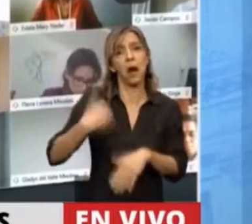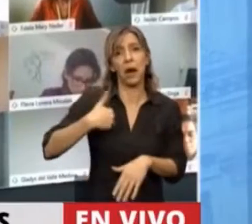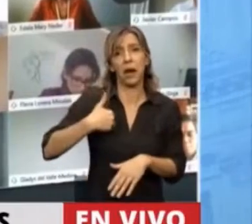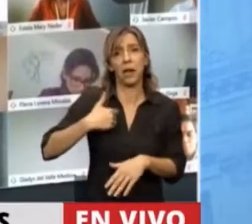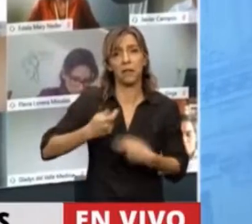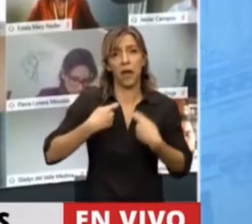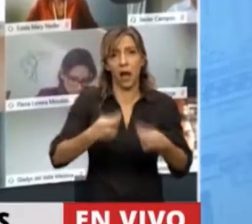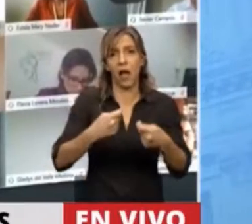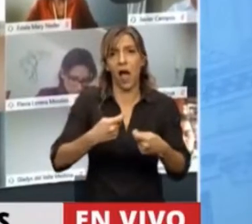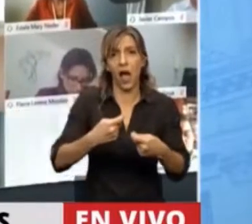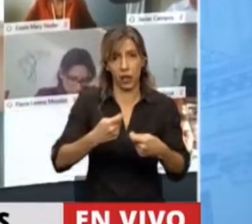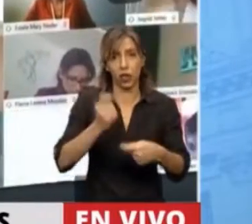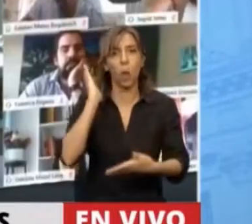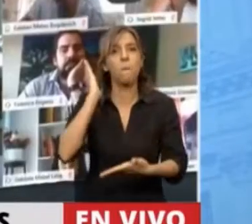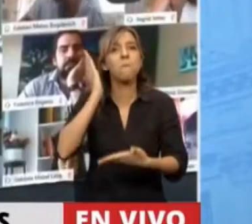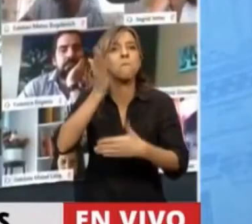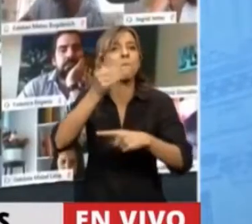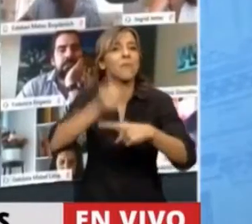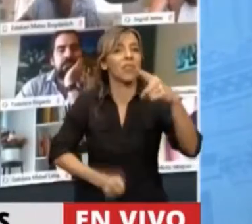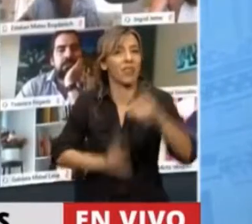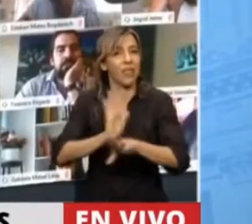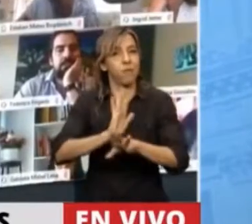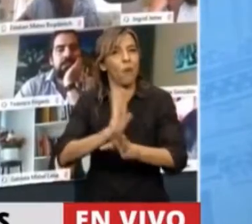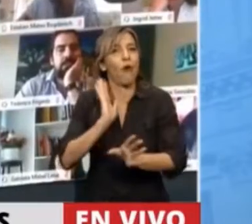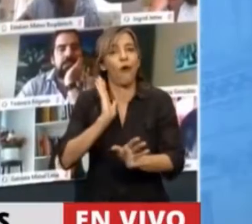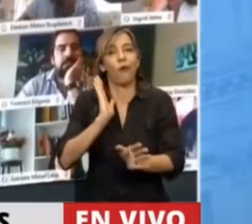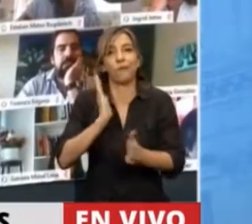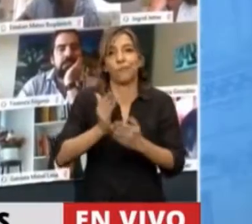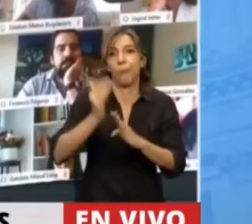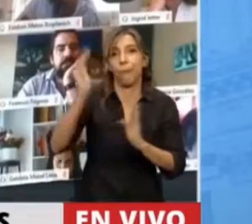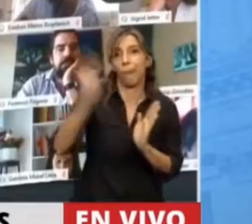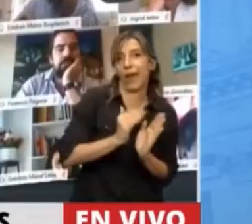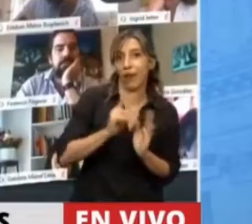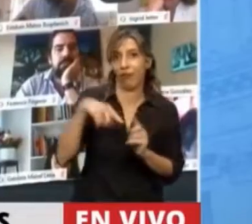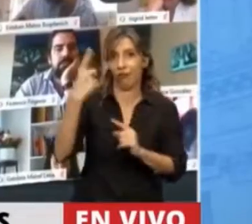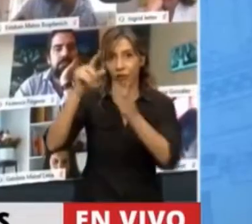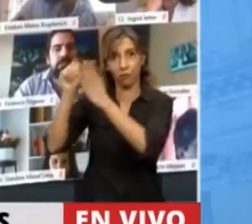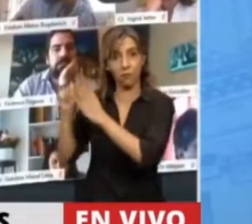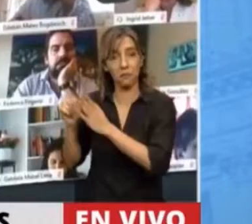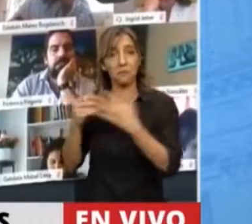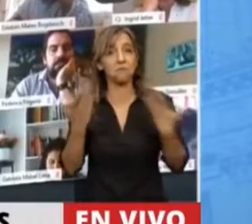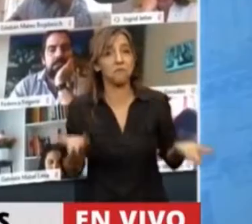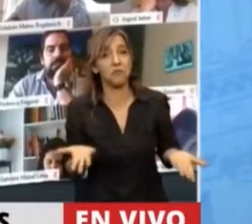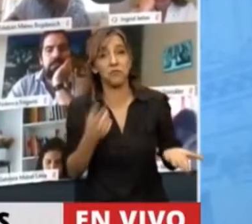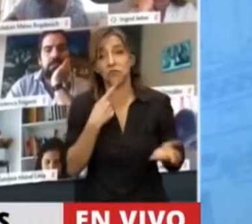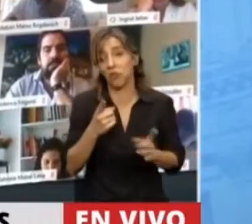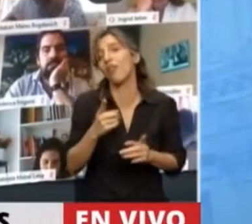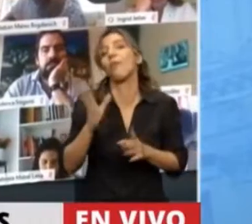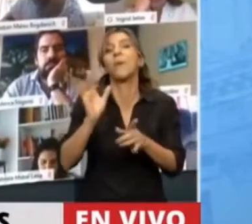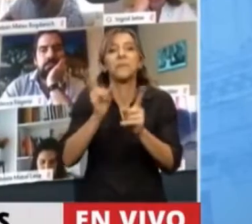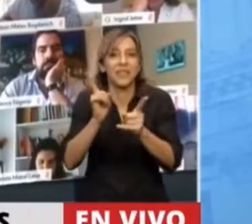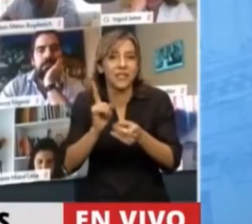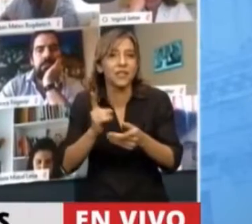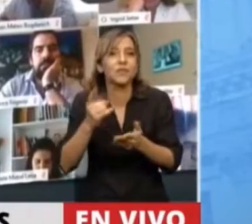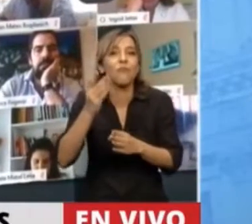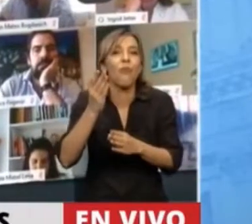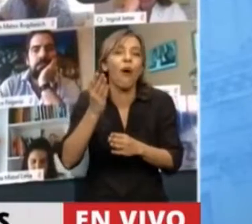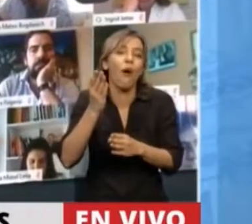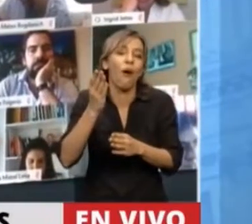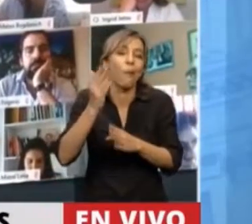la mitad, en plena pandemia. Entonces, digo esto, Presidente, en relación al porcentaje del PBI. Digo esto para